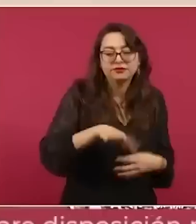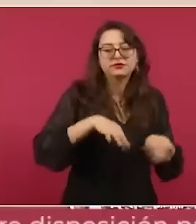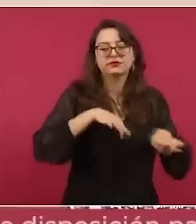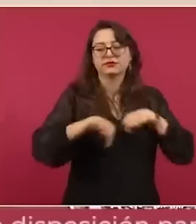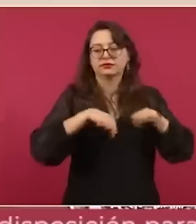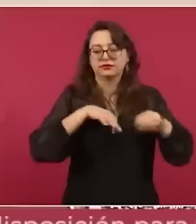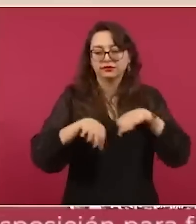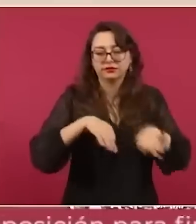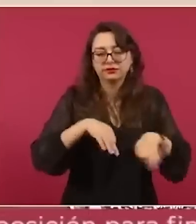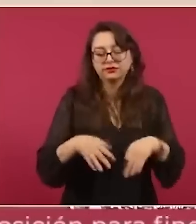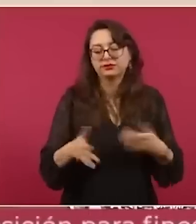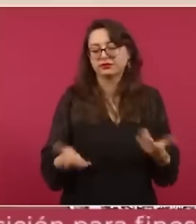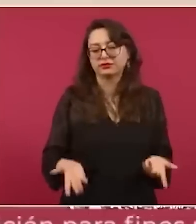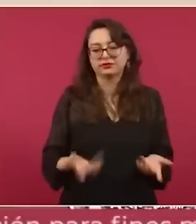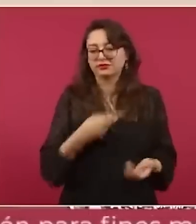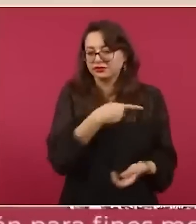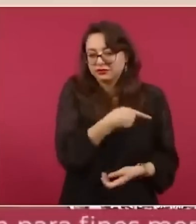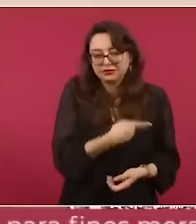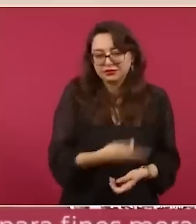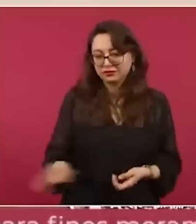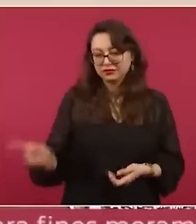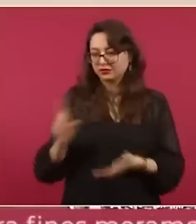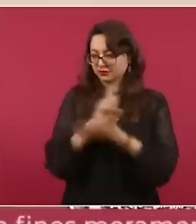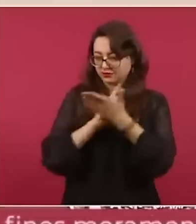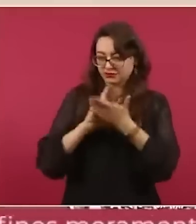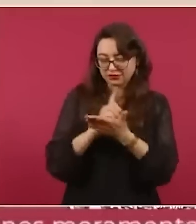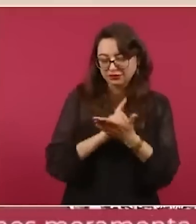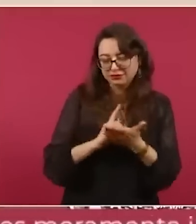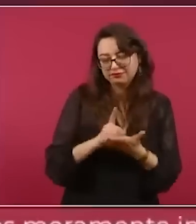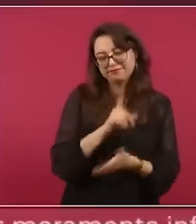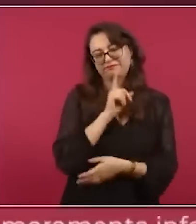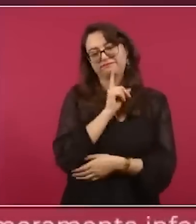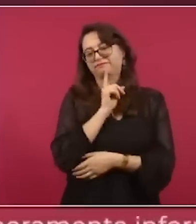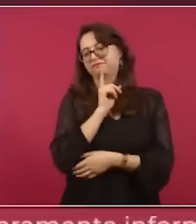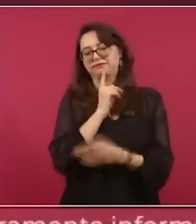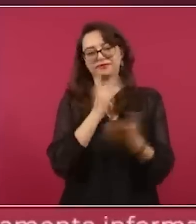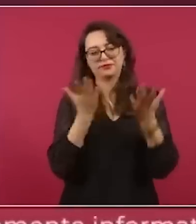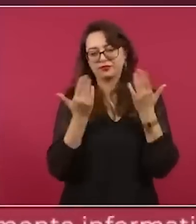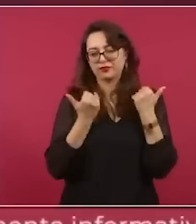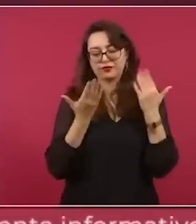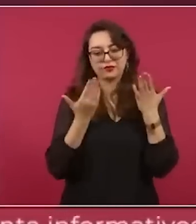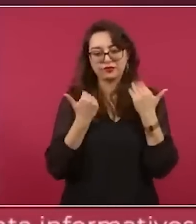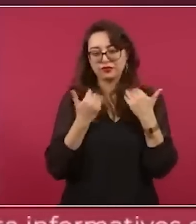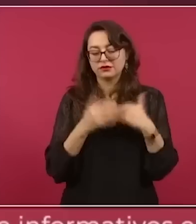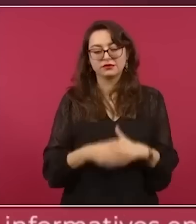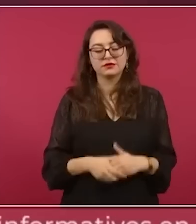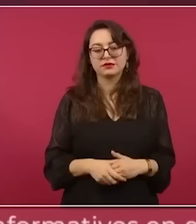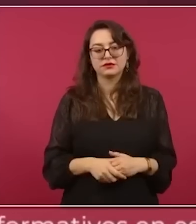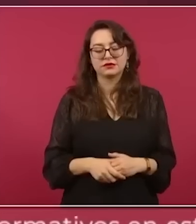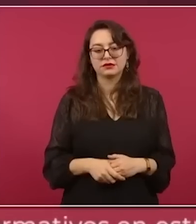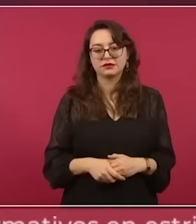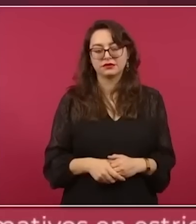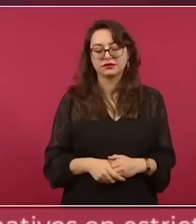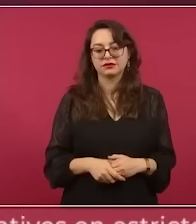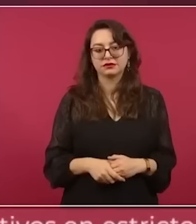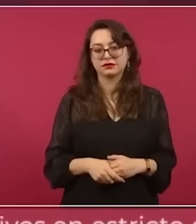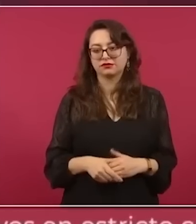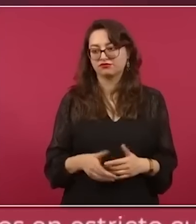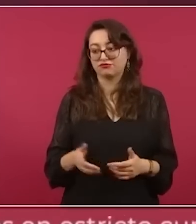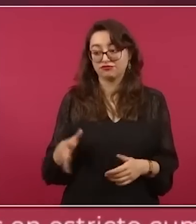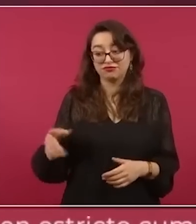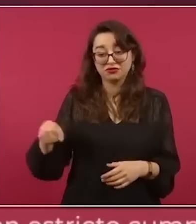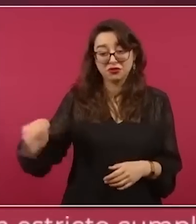va por necesidad, no